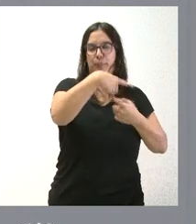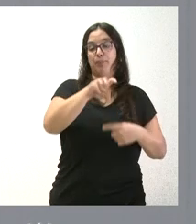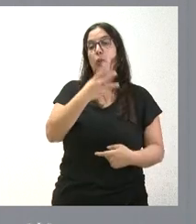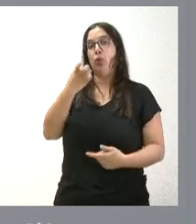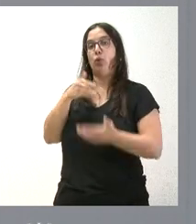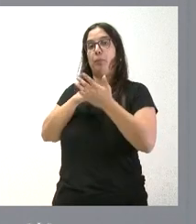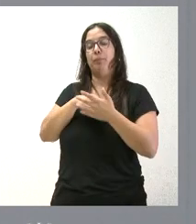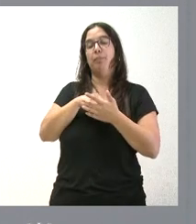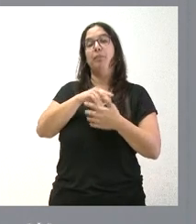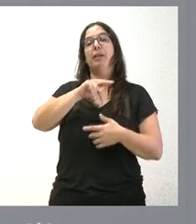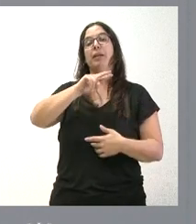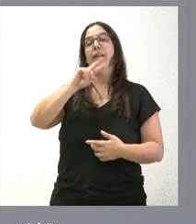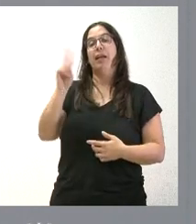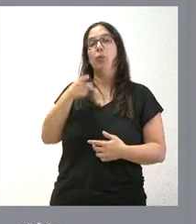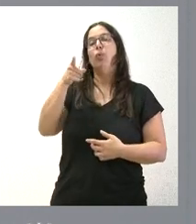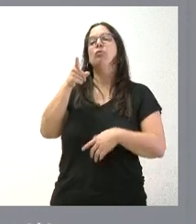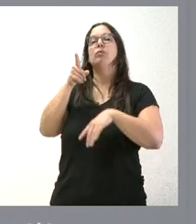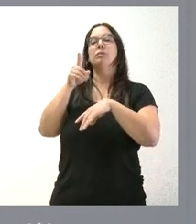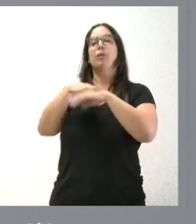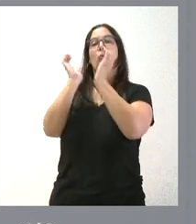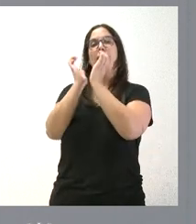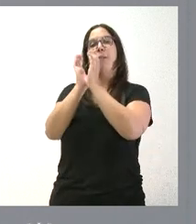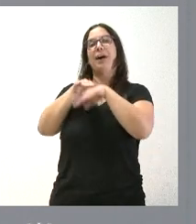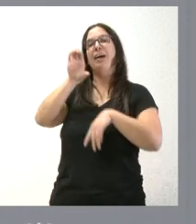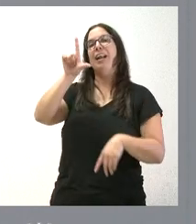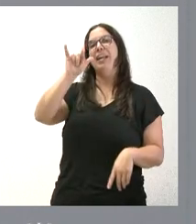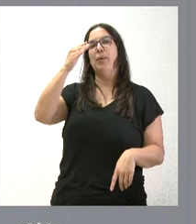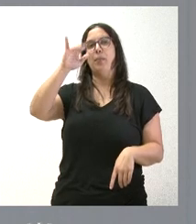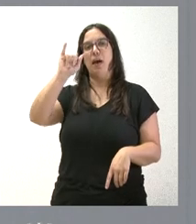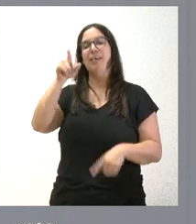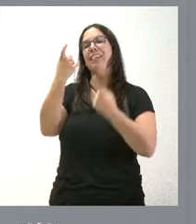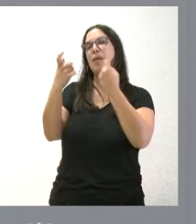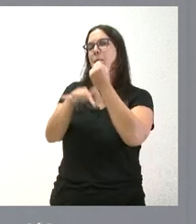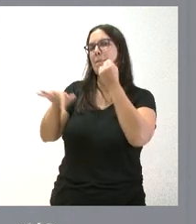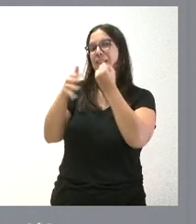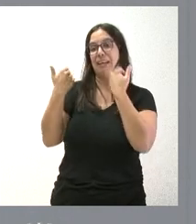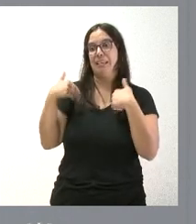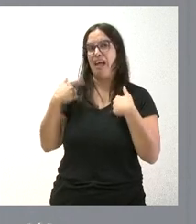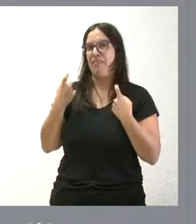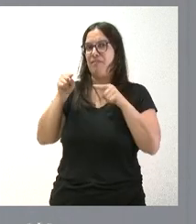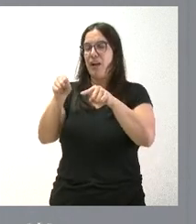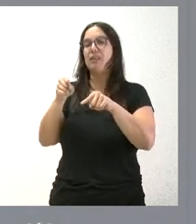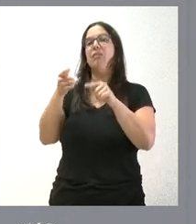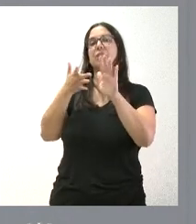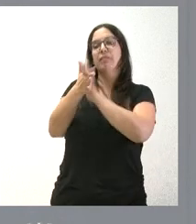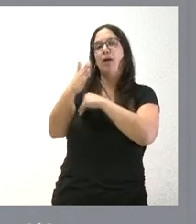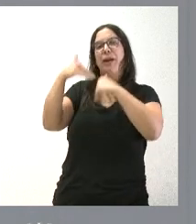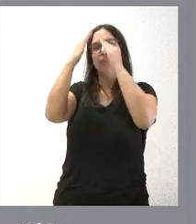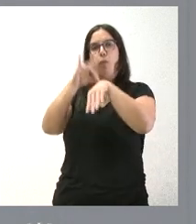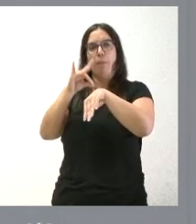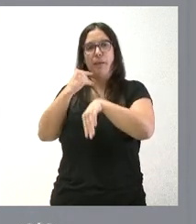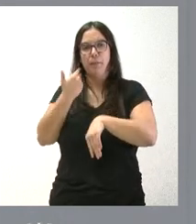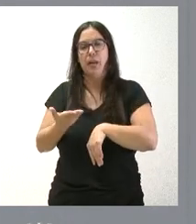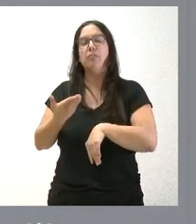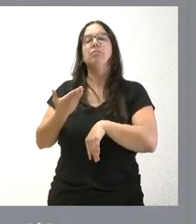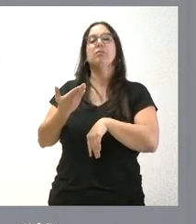a través de UNICEF para Libia, para cubrir necesidades básicas inmediatas, garantizando el acceso a la atención médica, el